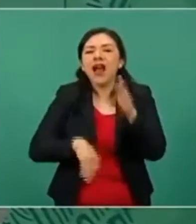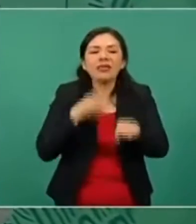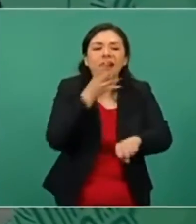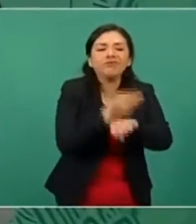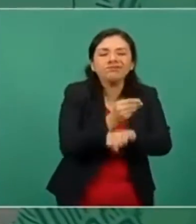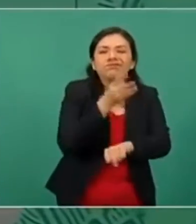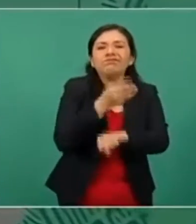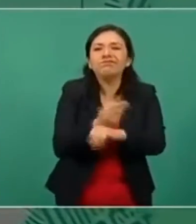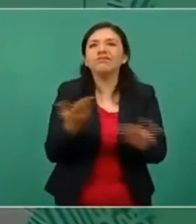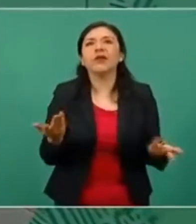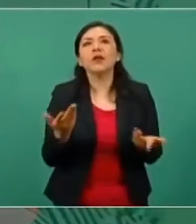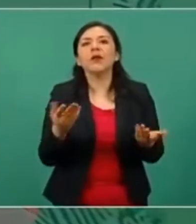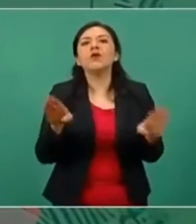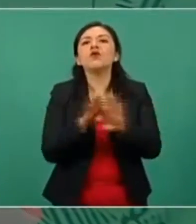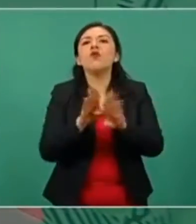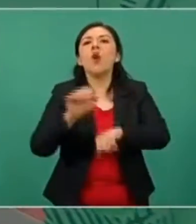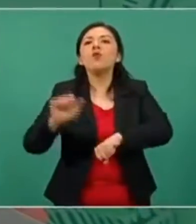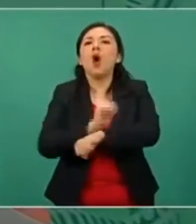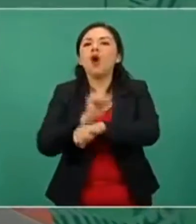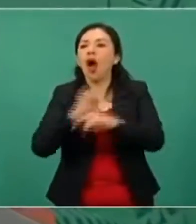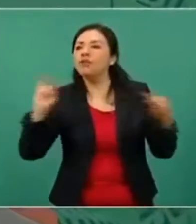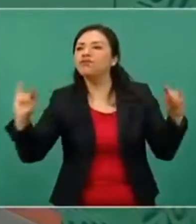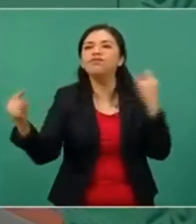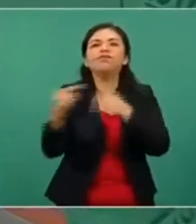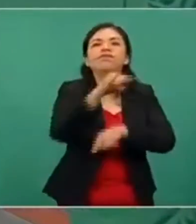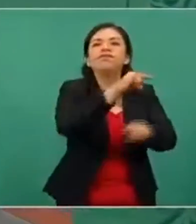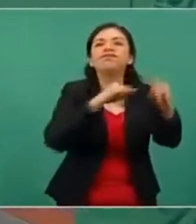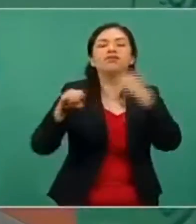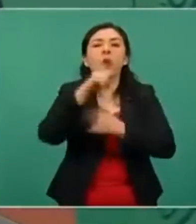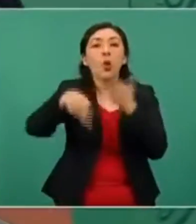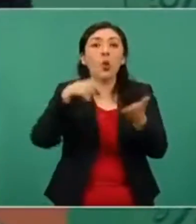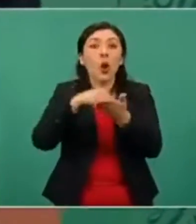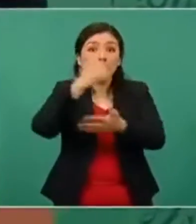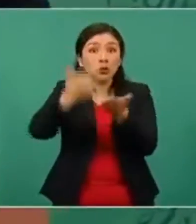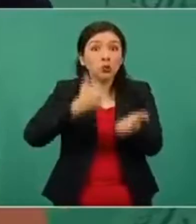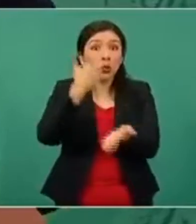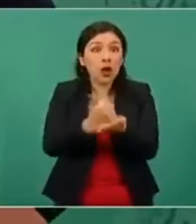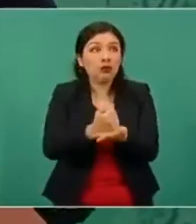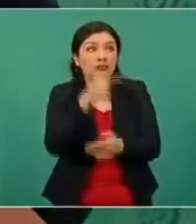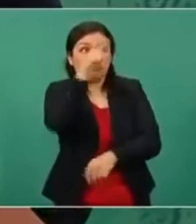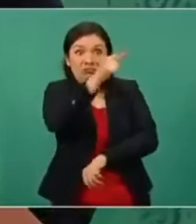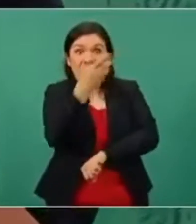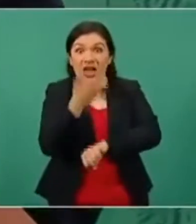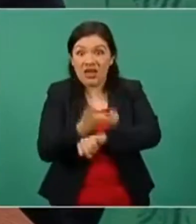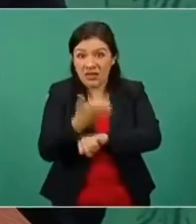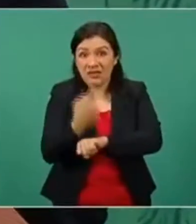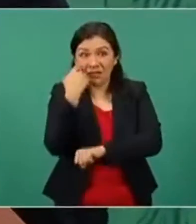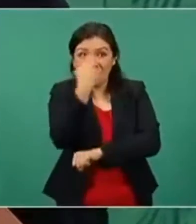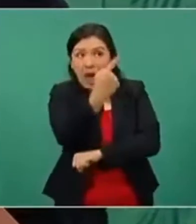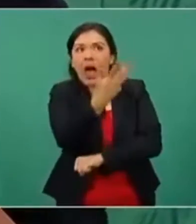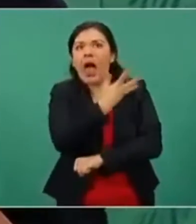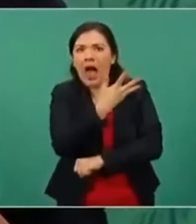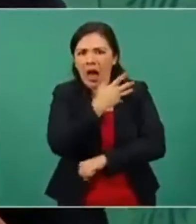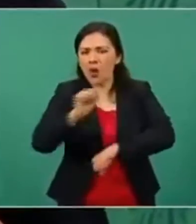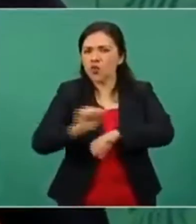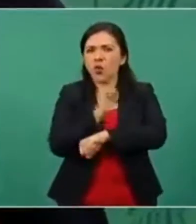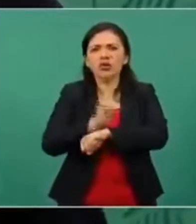circulación en las ciudades, en Estados Unidos, donde ya los hay.